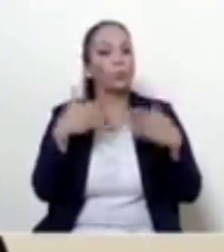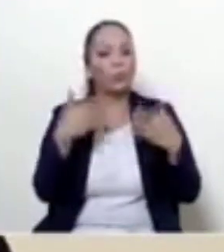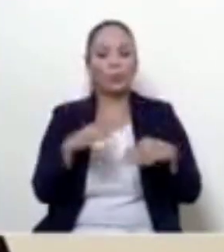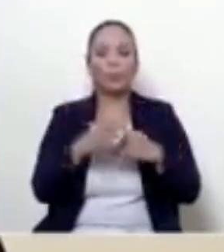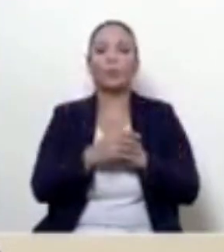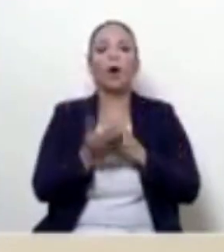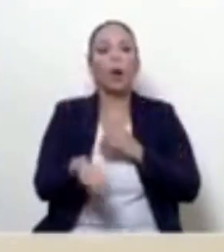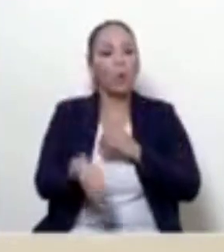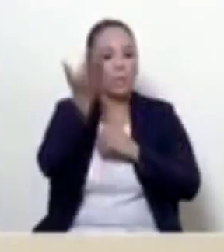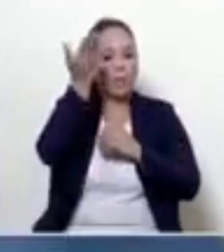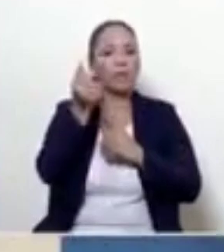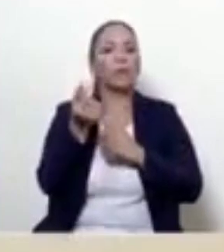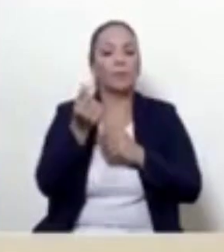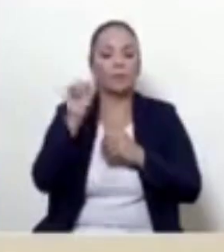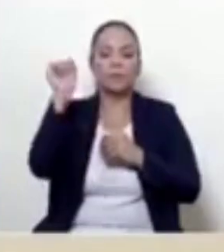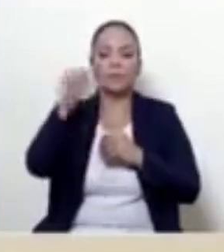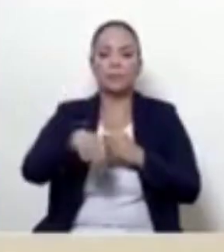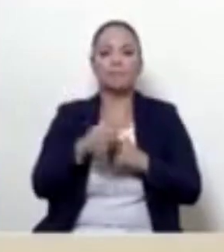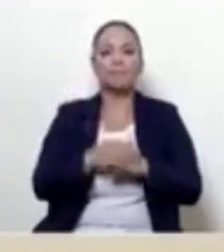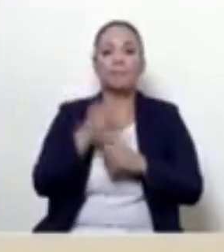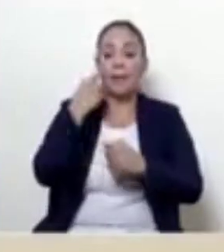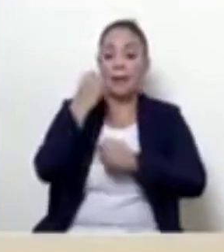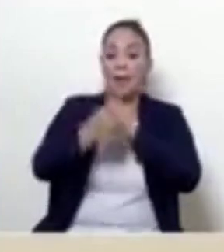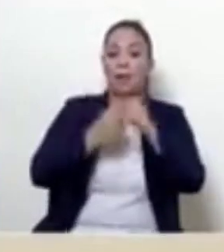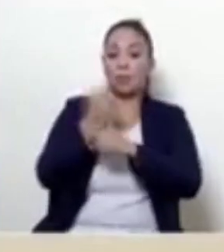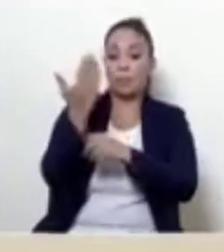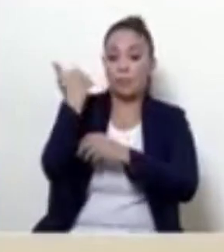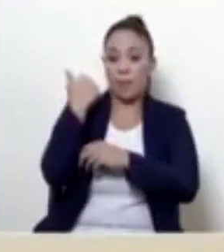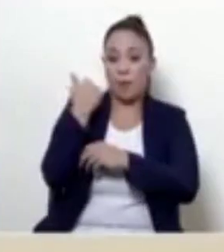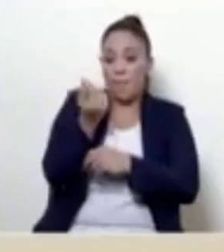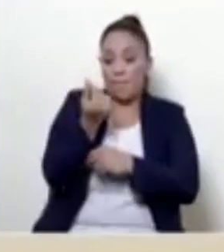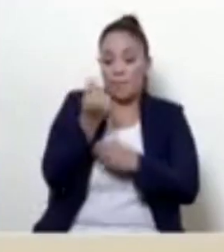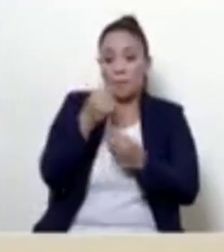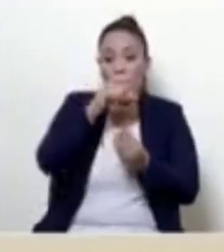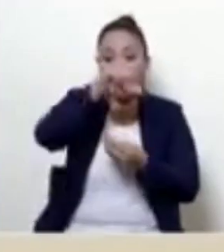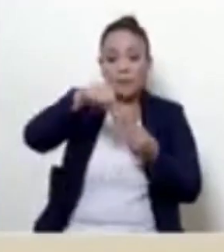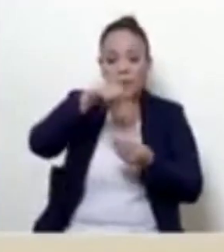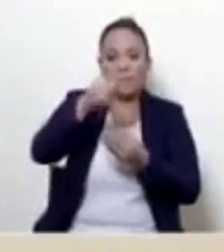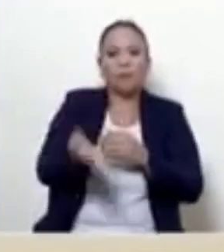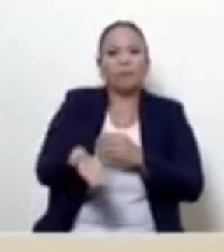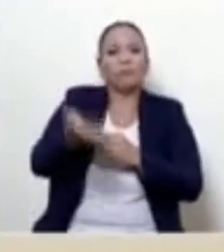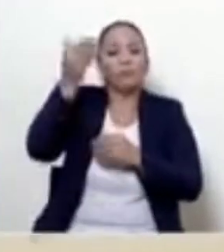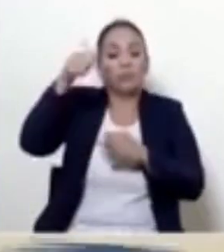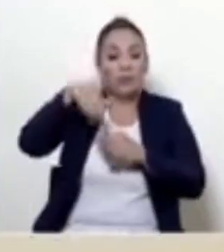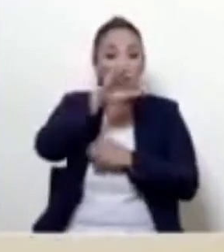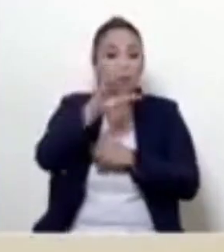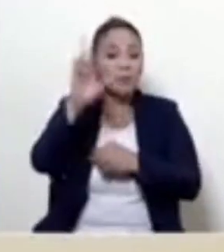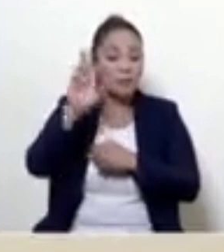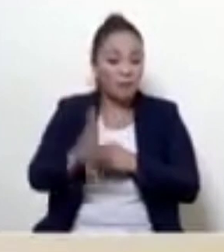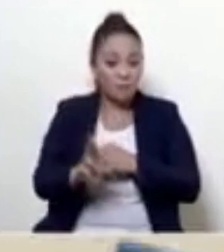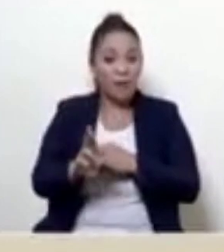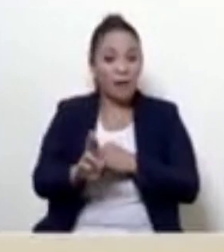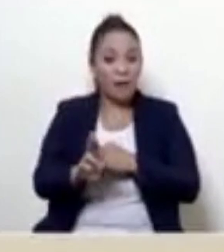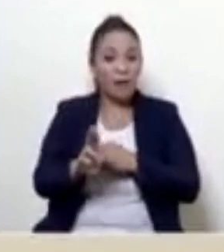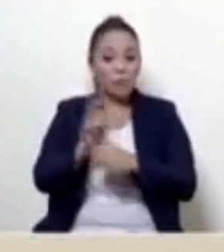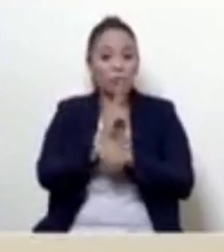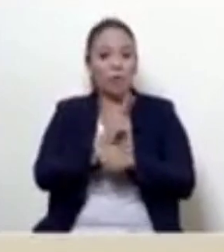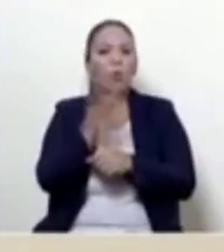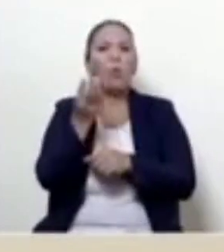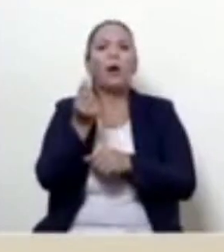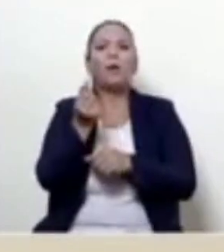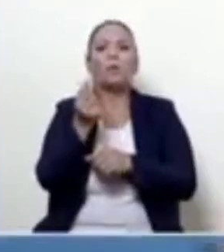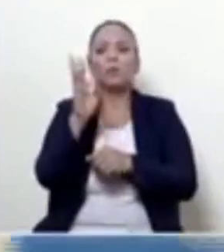aumentos importantes. El año pasado, el precio del aceite creció en Costa Rica para el consumidor final como un